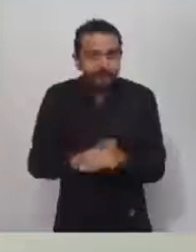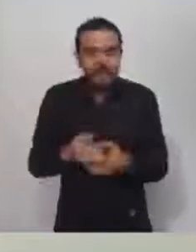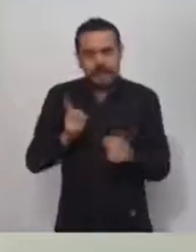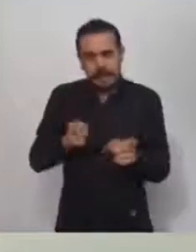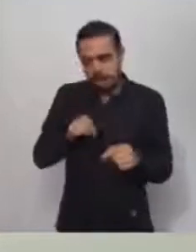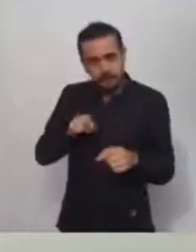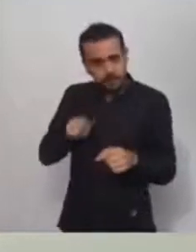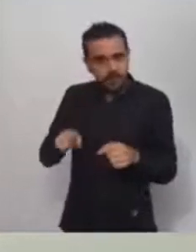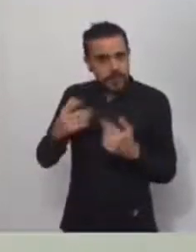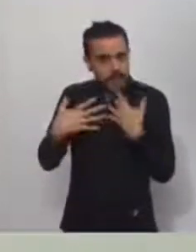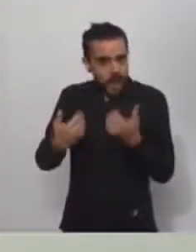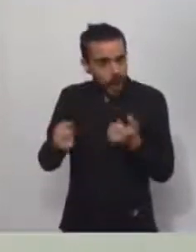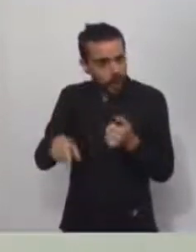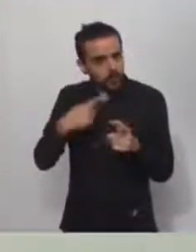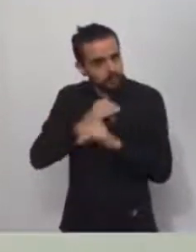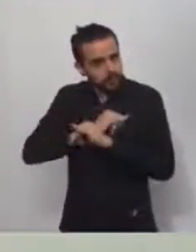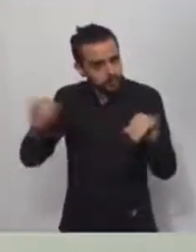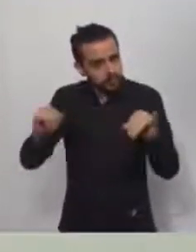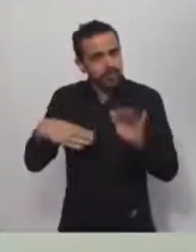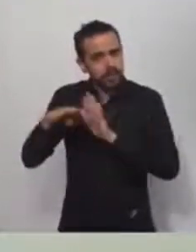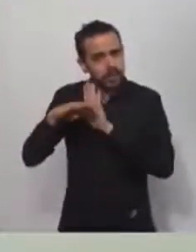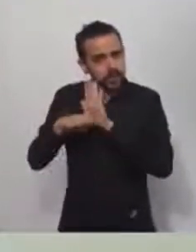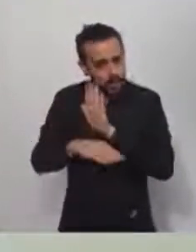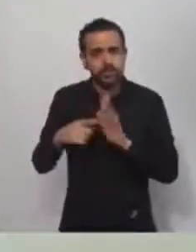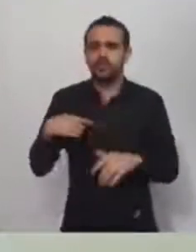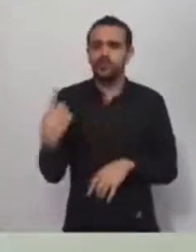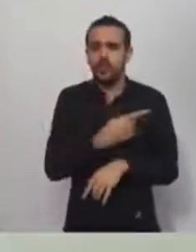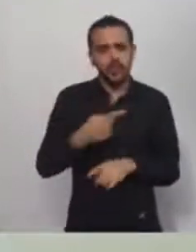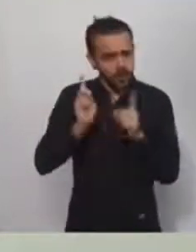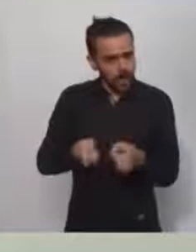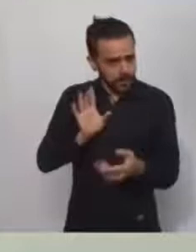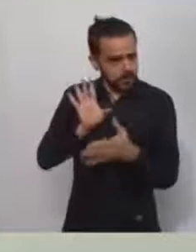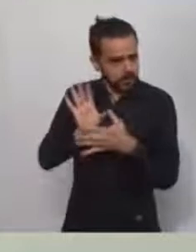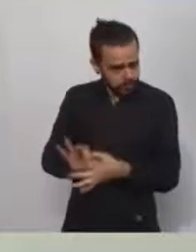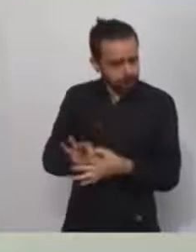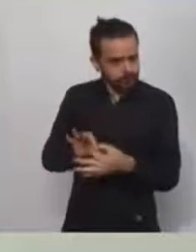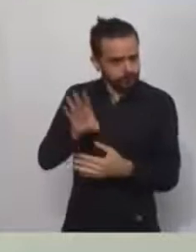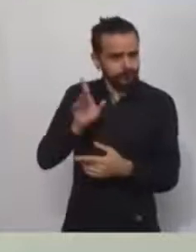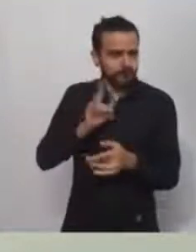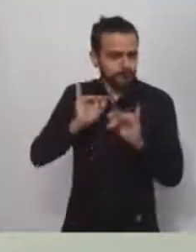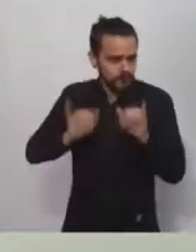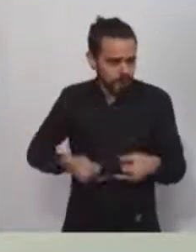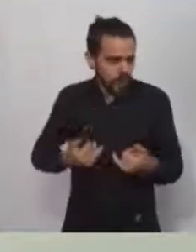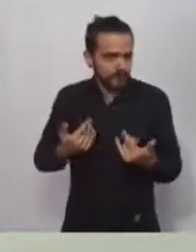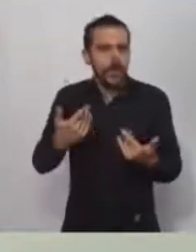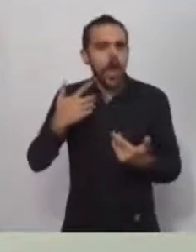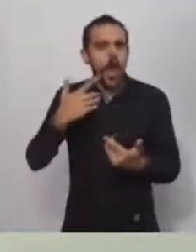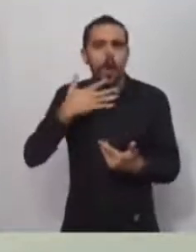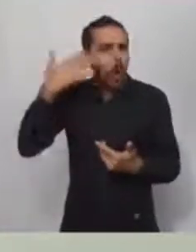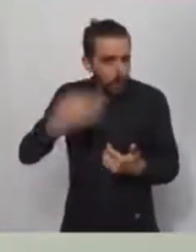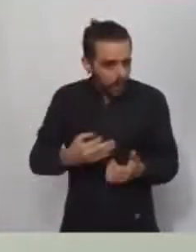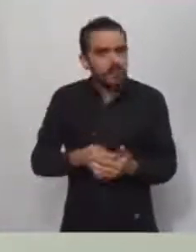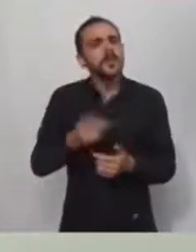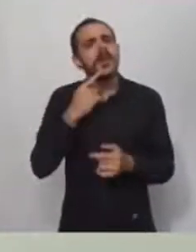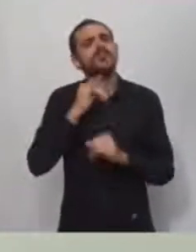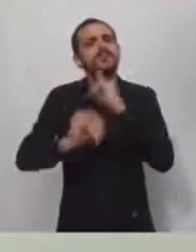Quiero señalar la importancia de una herramienta que hemos puesto a disposición a partir del día de